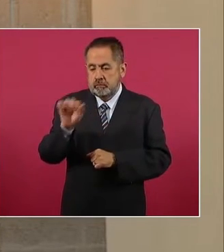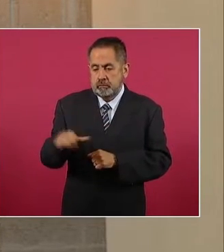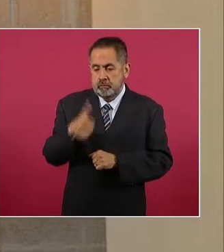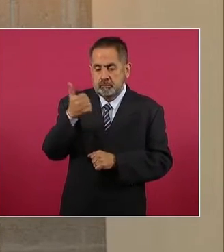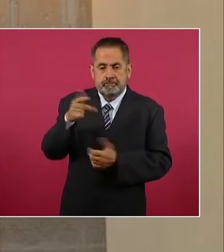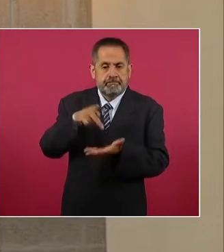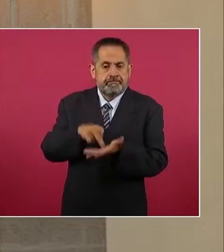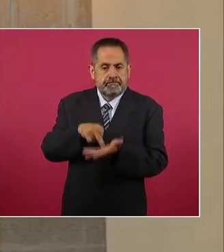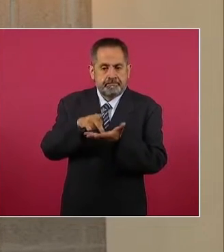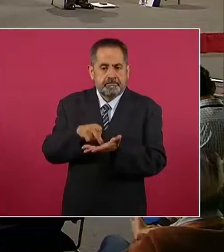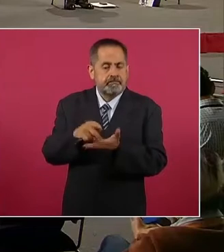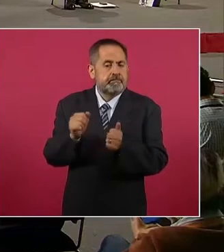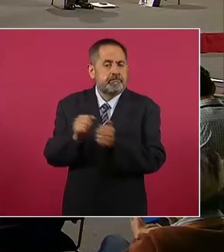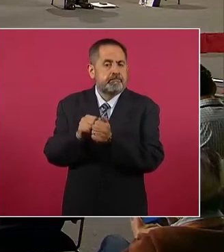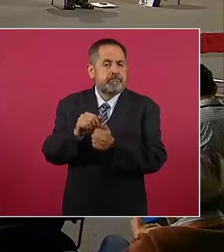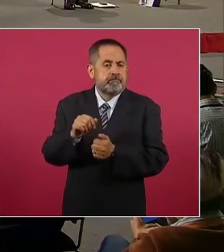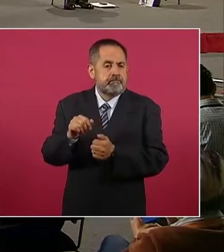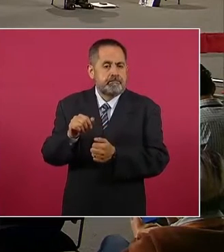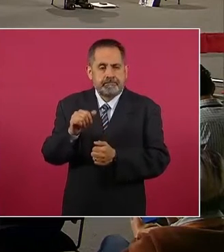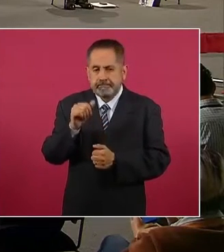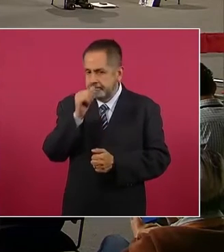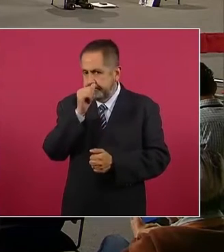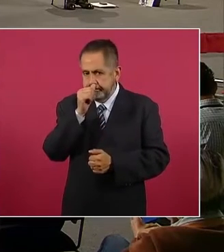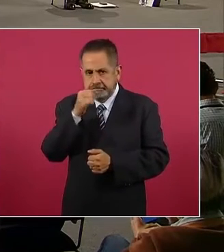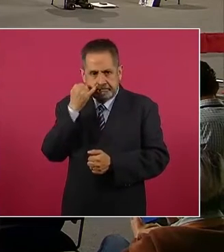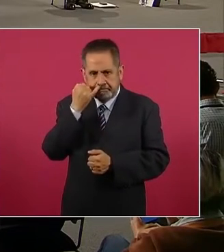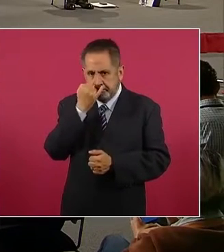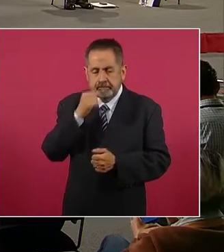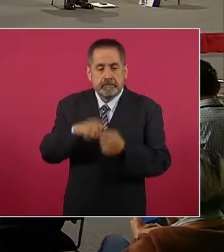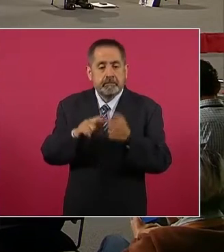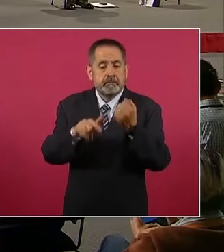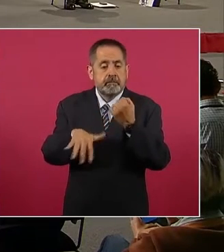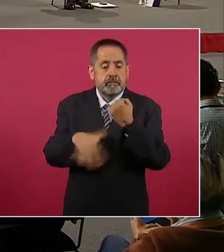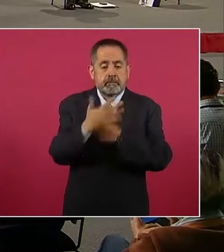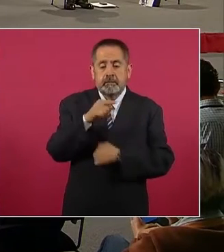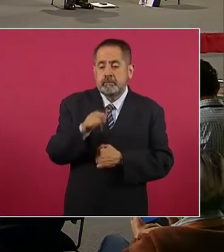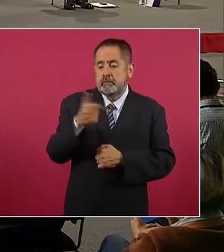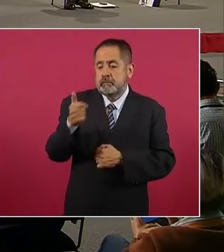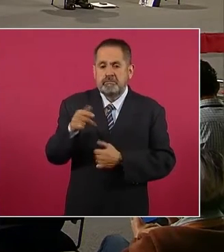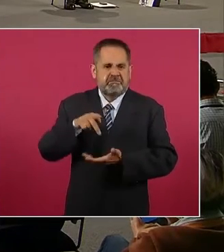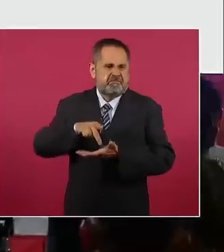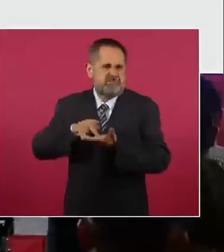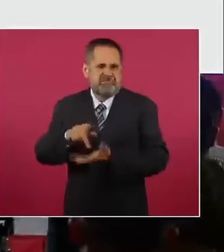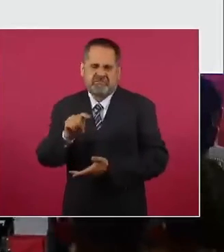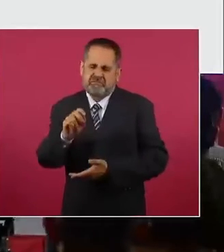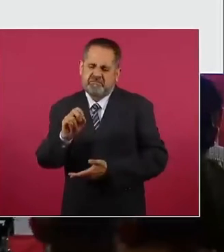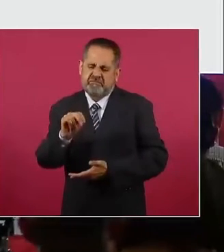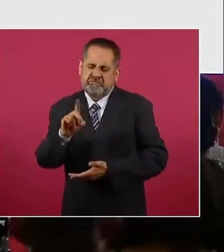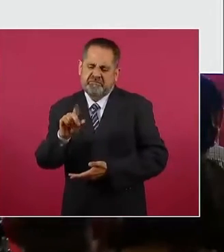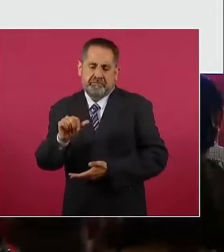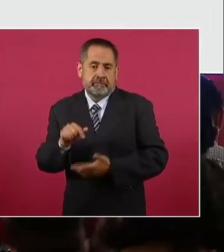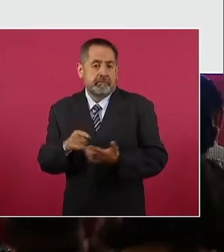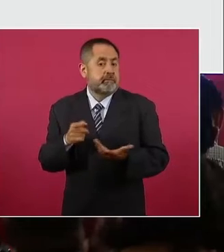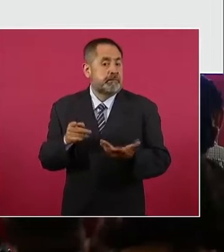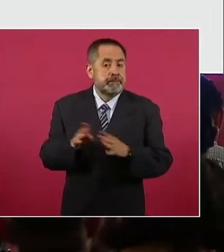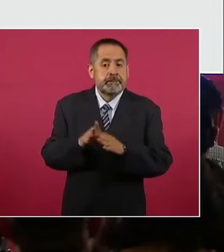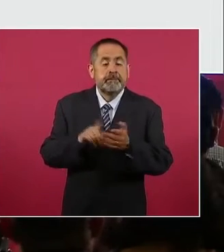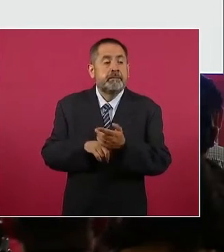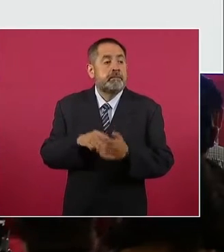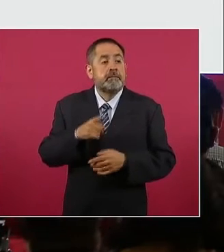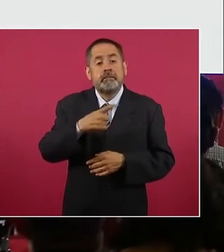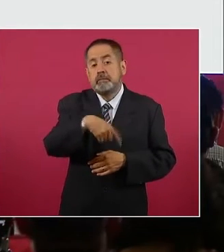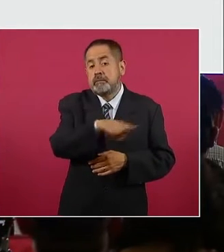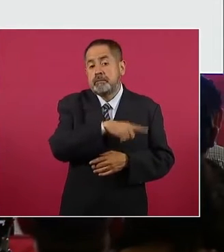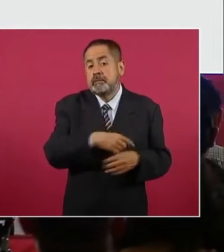kilogramos de cocaína, es decir, 15.6 toneladas, lo que representa una afectación de